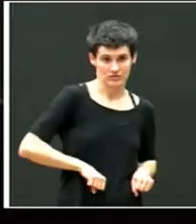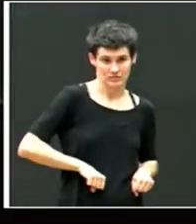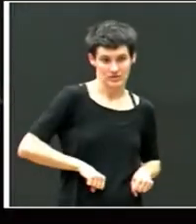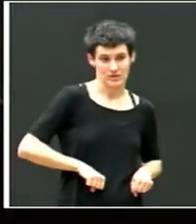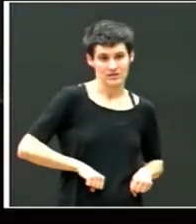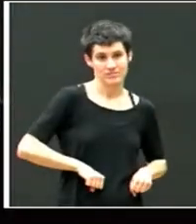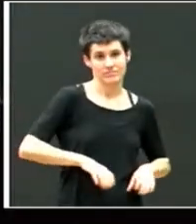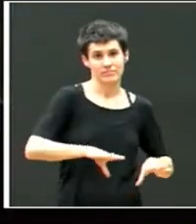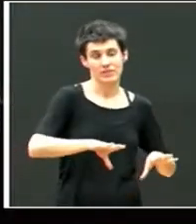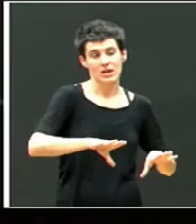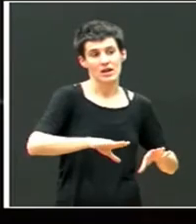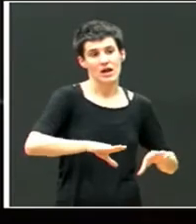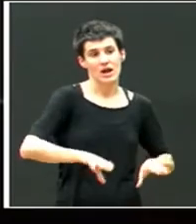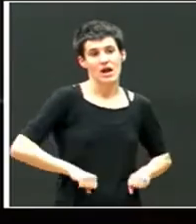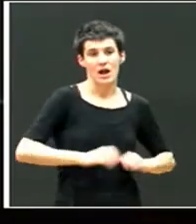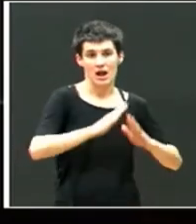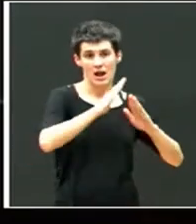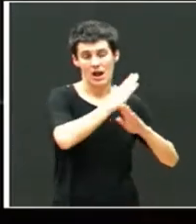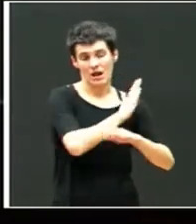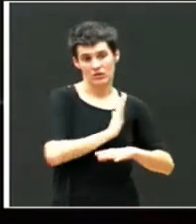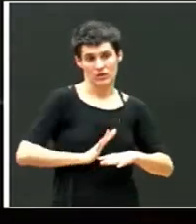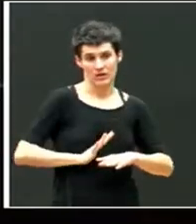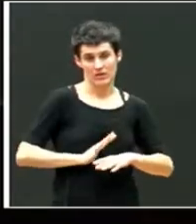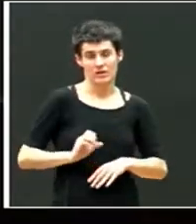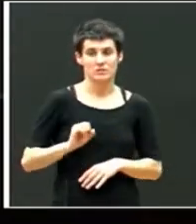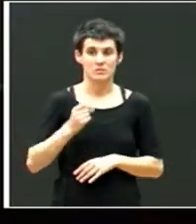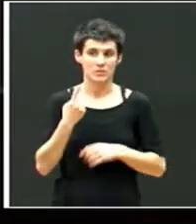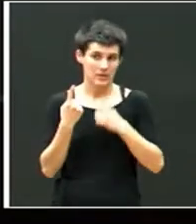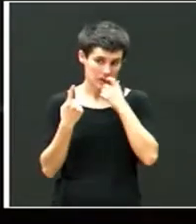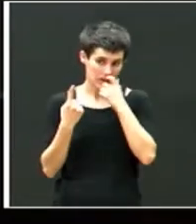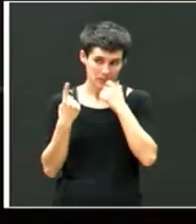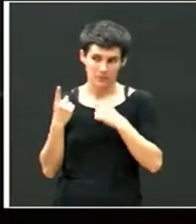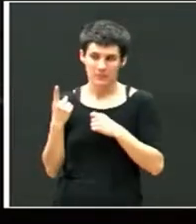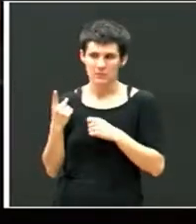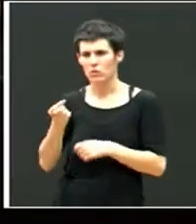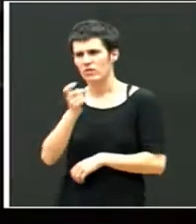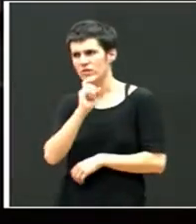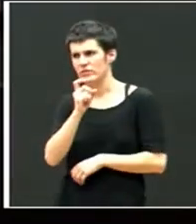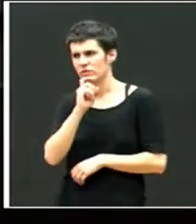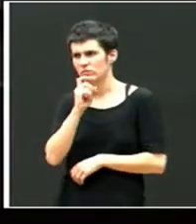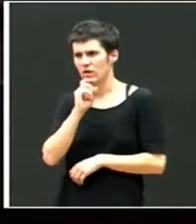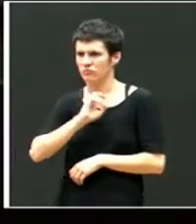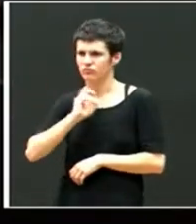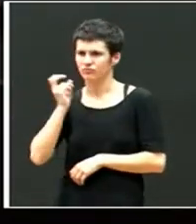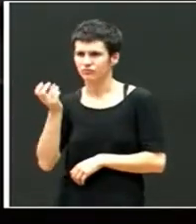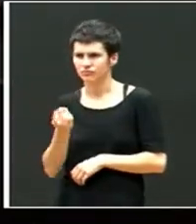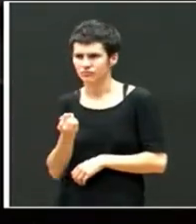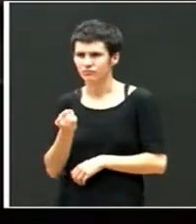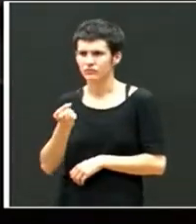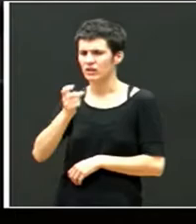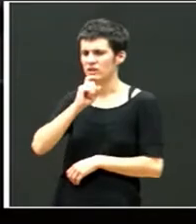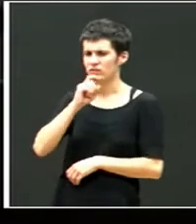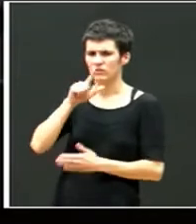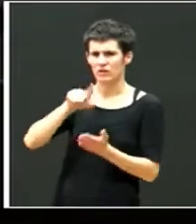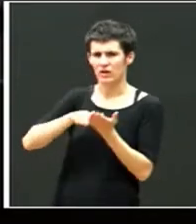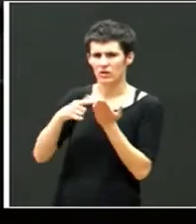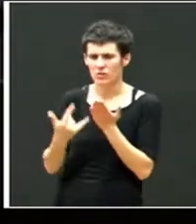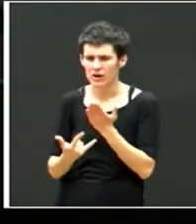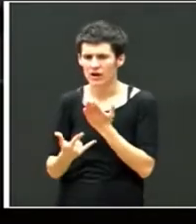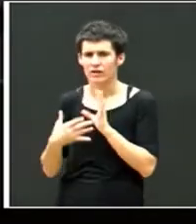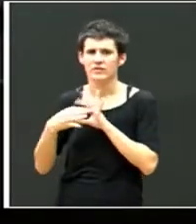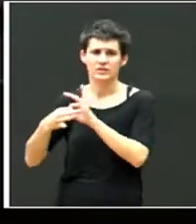El primer caso fue un niño que tenía dificultades, múltiples dificultades de lenguaje y de relación.